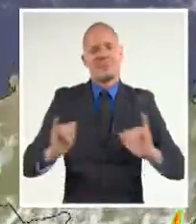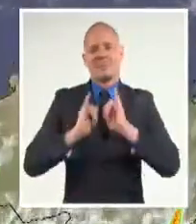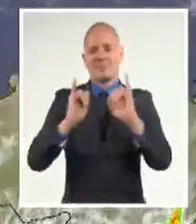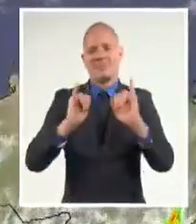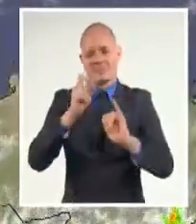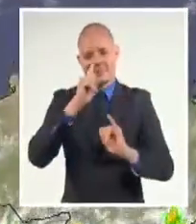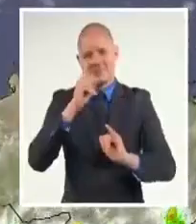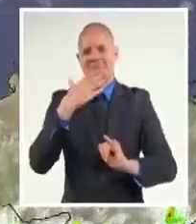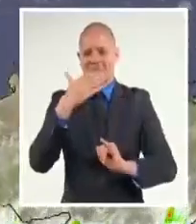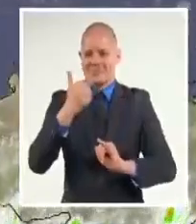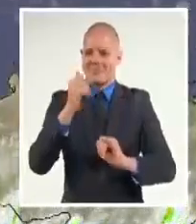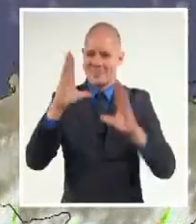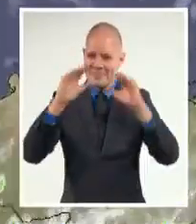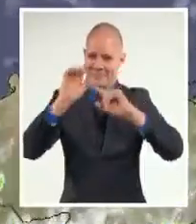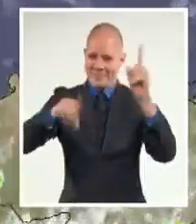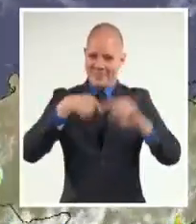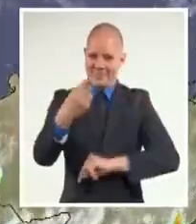en cuanto al tiempo. Que tengan un feliz día y hasta mañana.